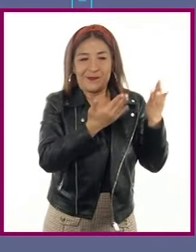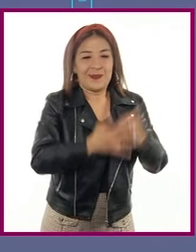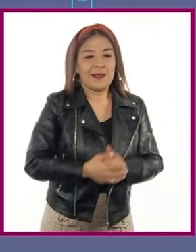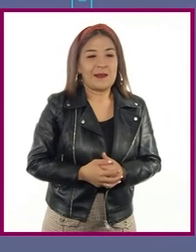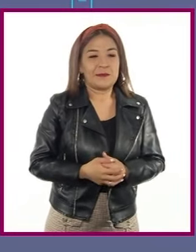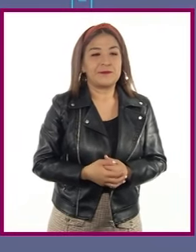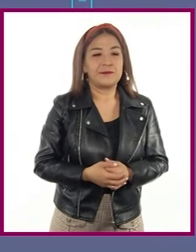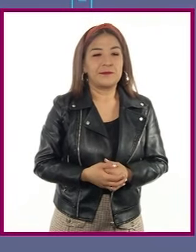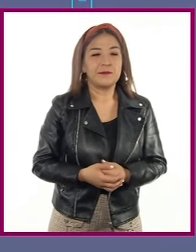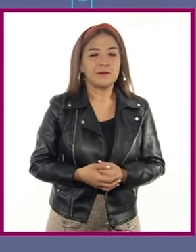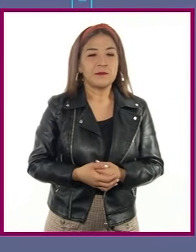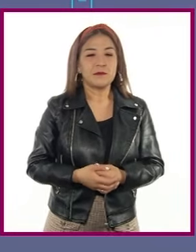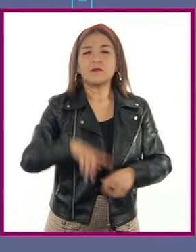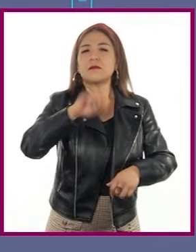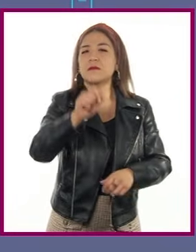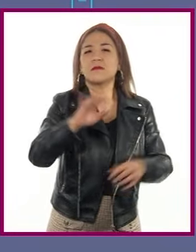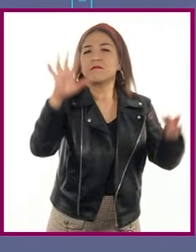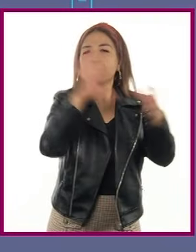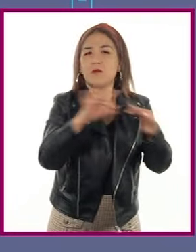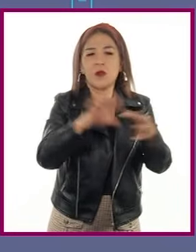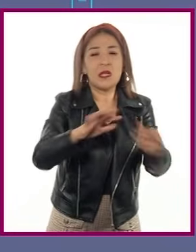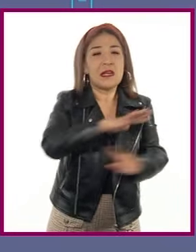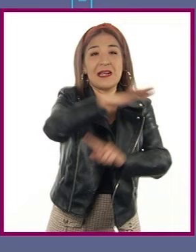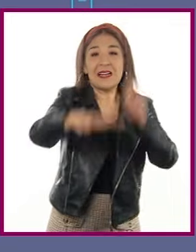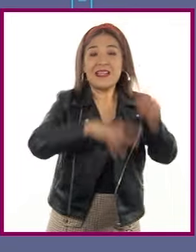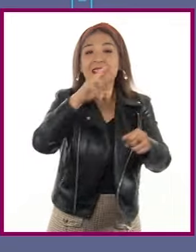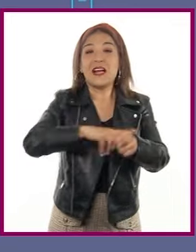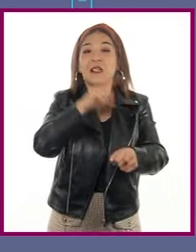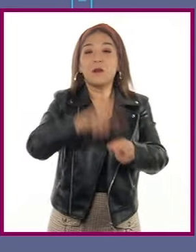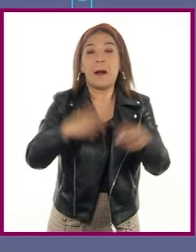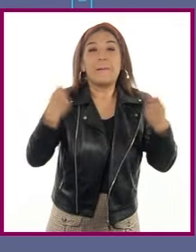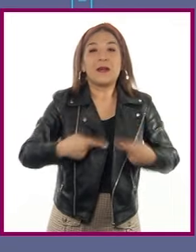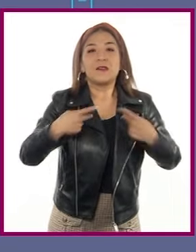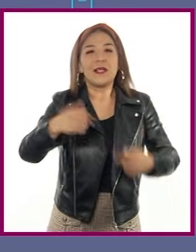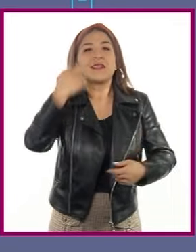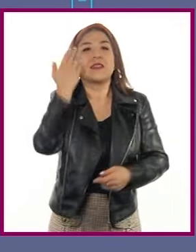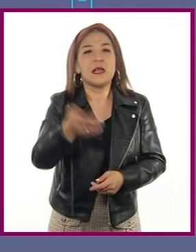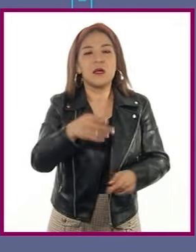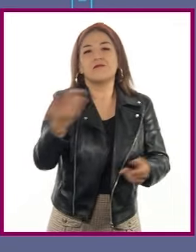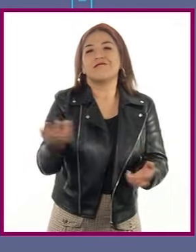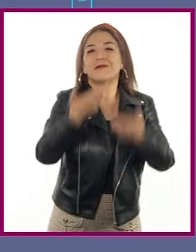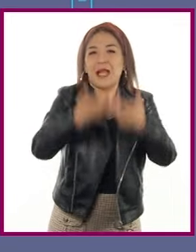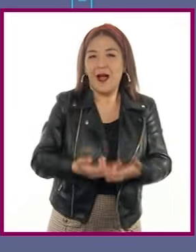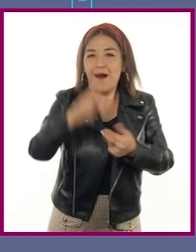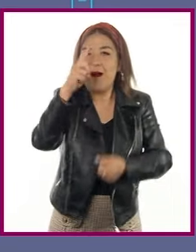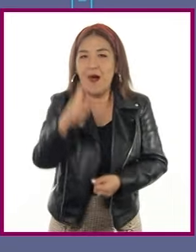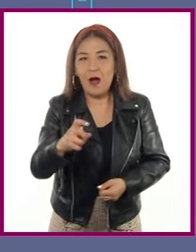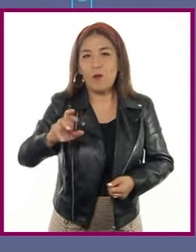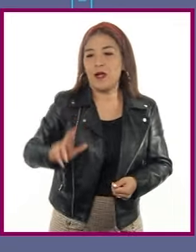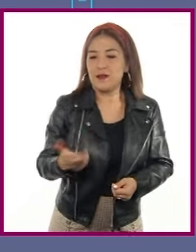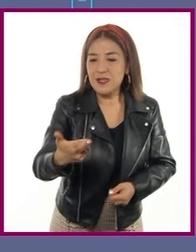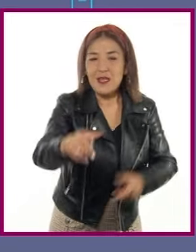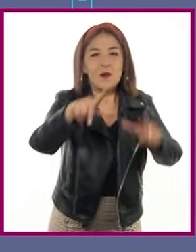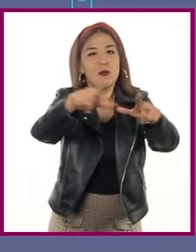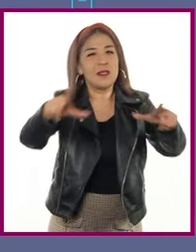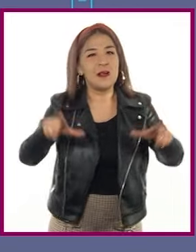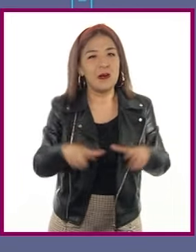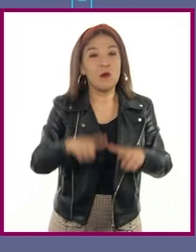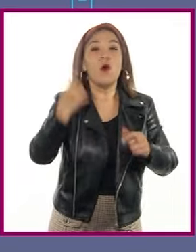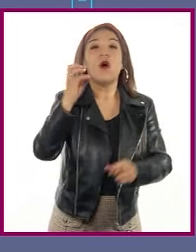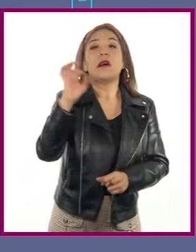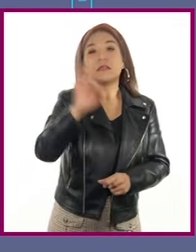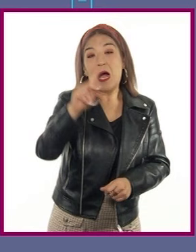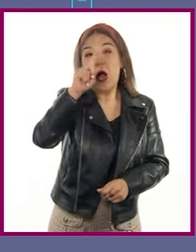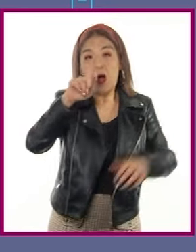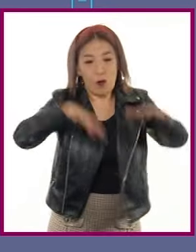En el componente natural, la población busca la disponibilidad de agua, ríos, lagos o aguas